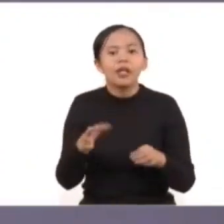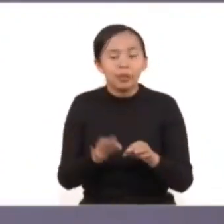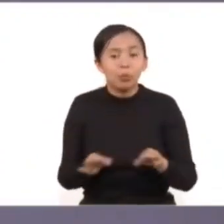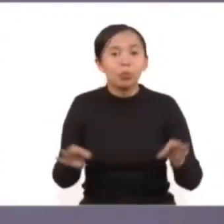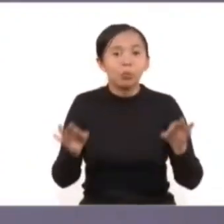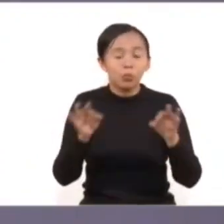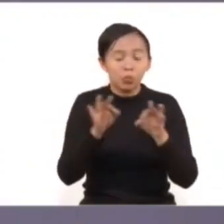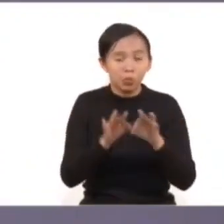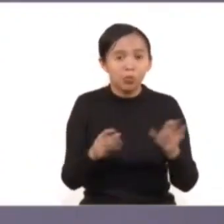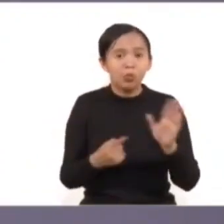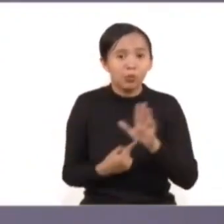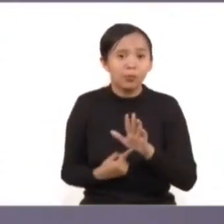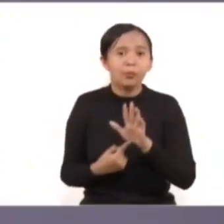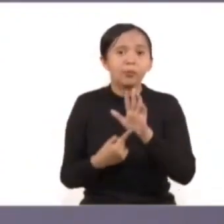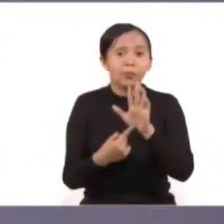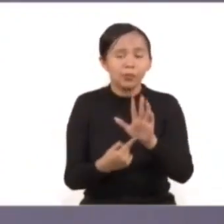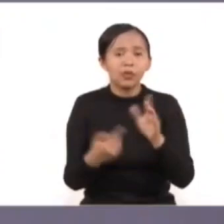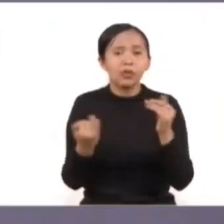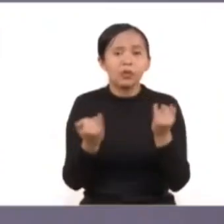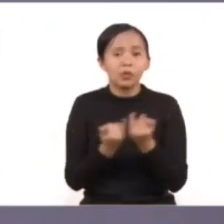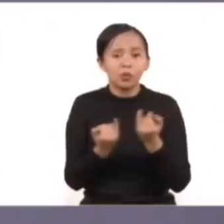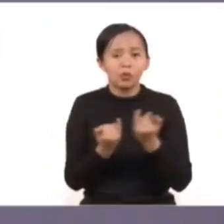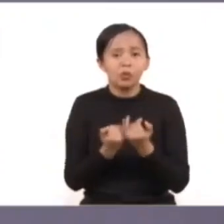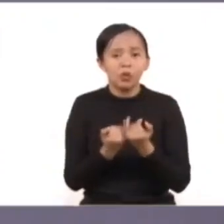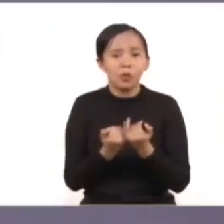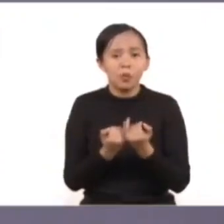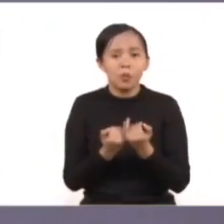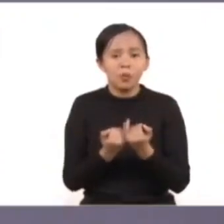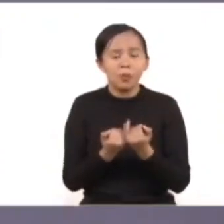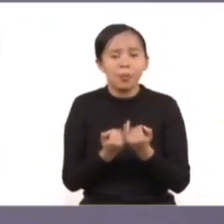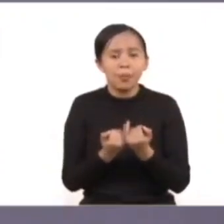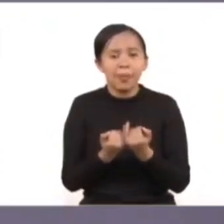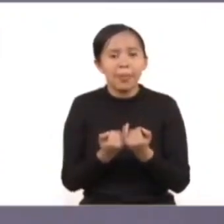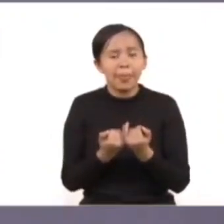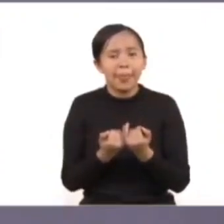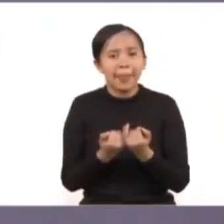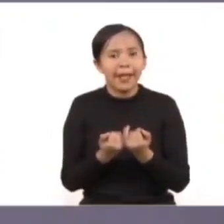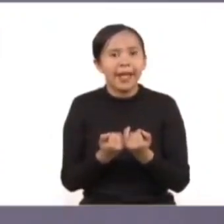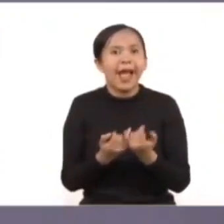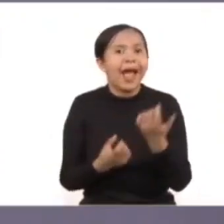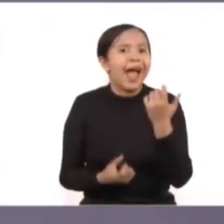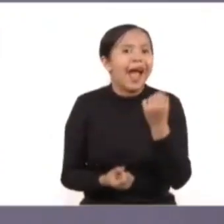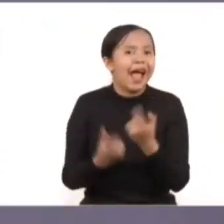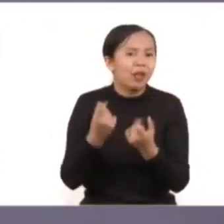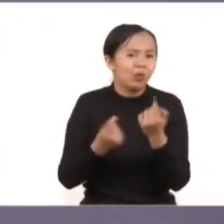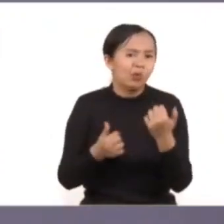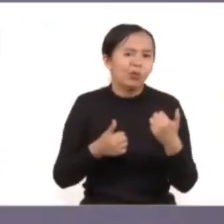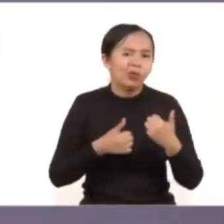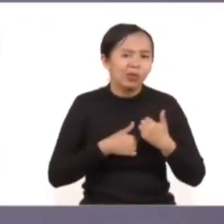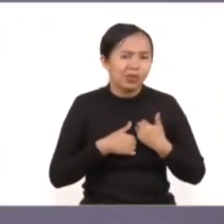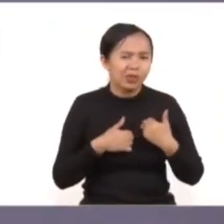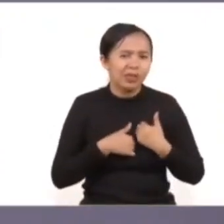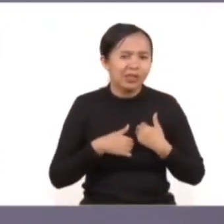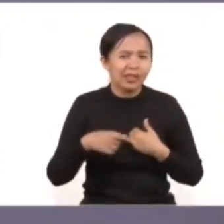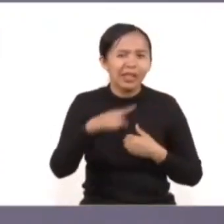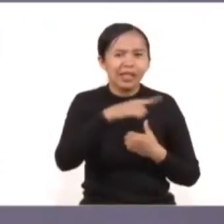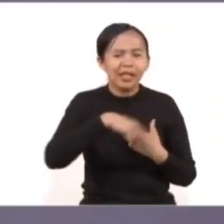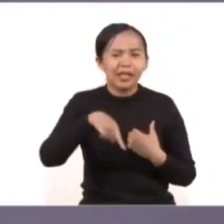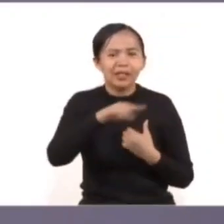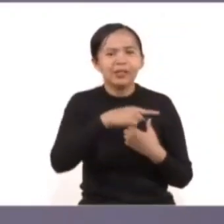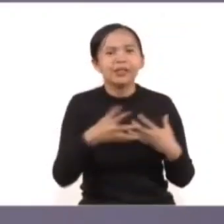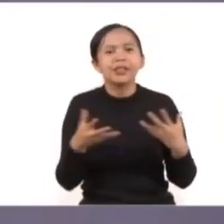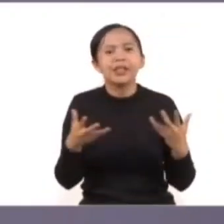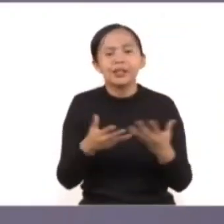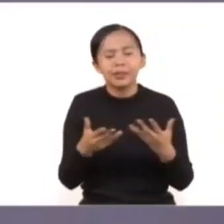también subrayar que algunas autoridades, por supuesto, se han destacado